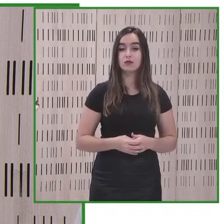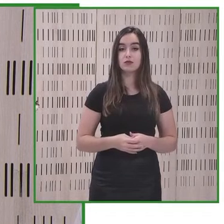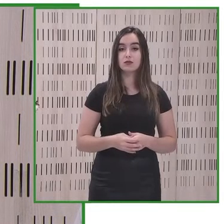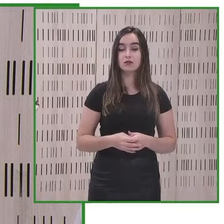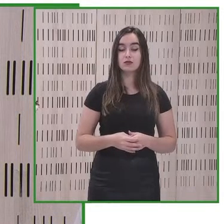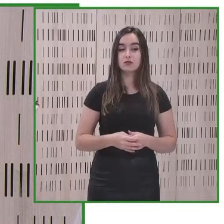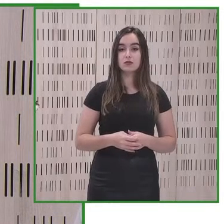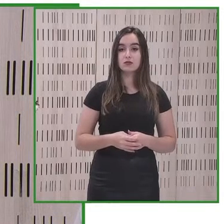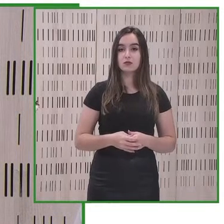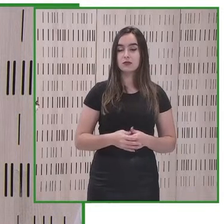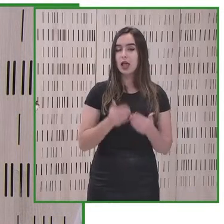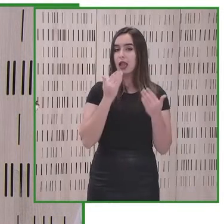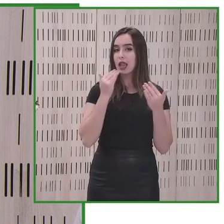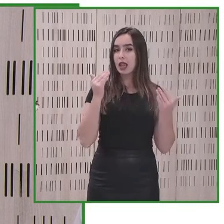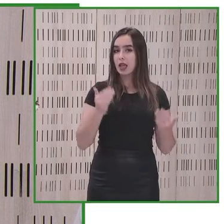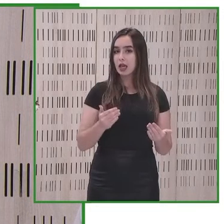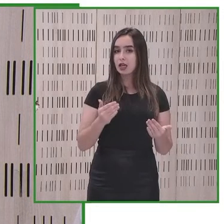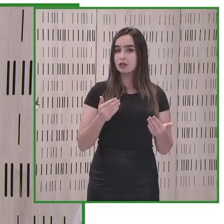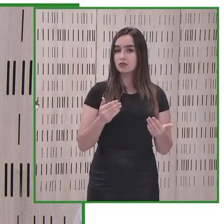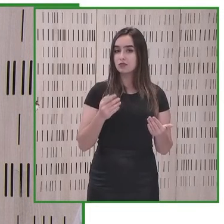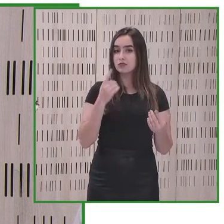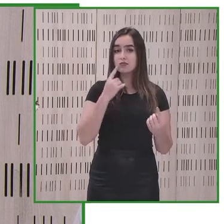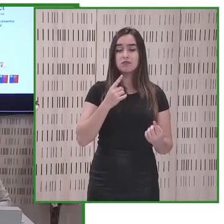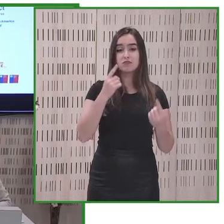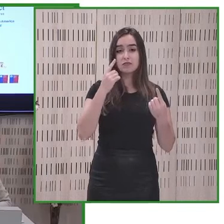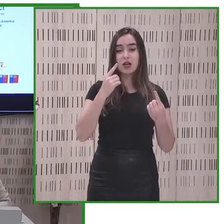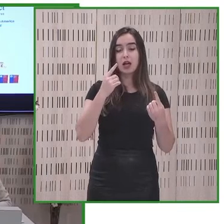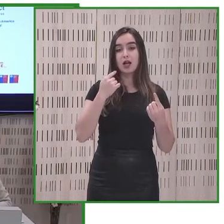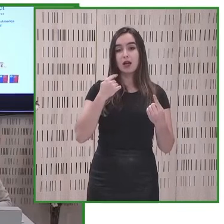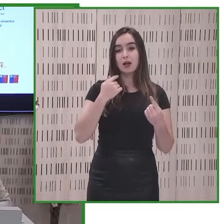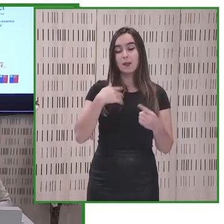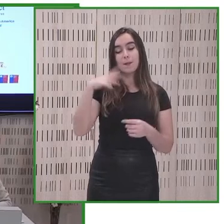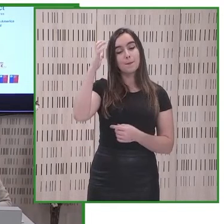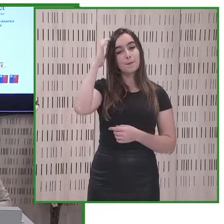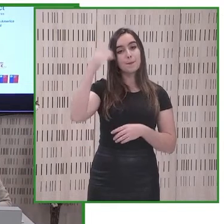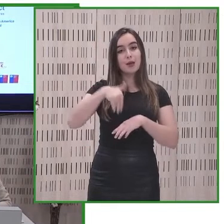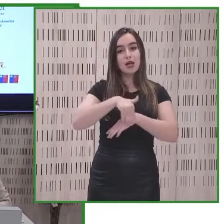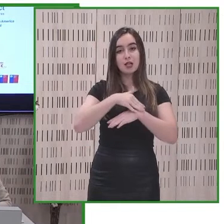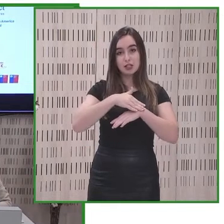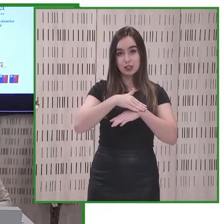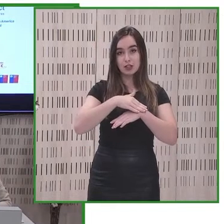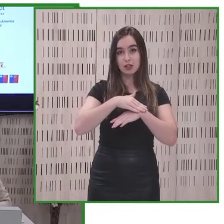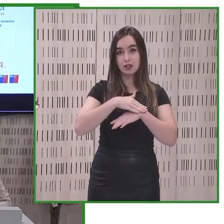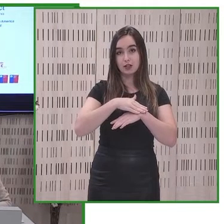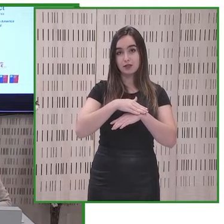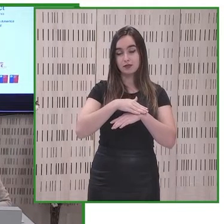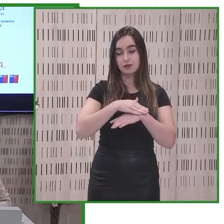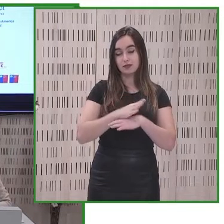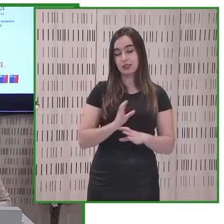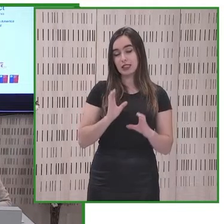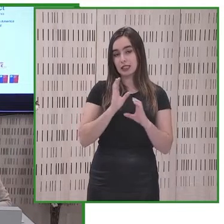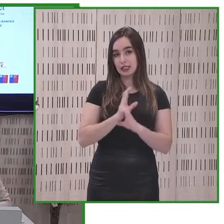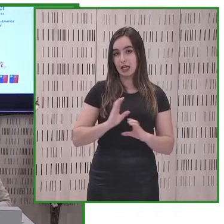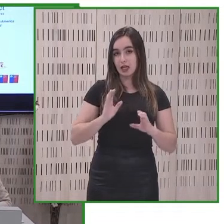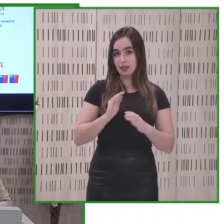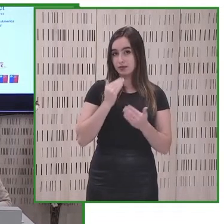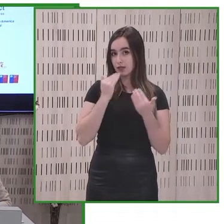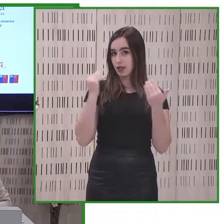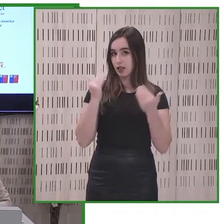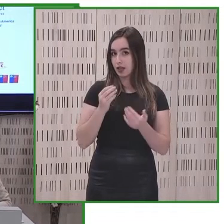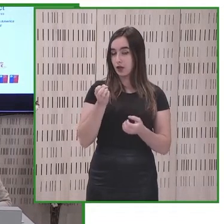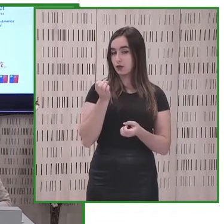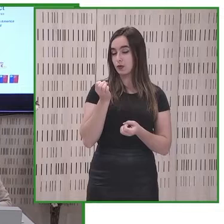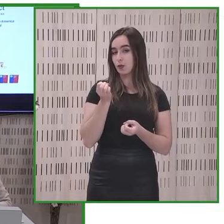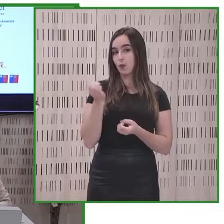en primer lugar creo que es la primera vez que está aquí a nuestra ministra de ciencia innovación donde a diana morand muchísimas gracias ministra